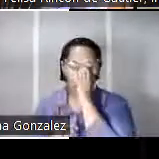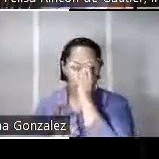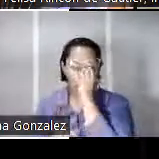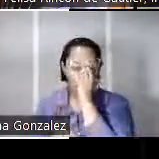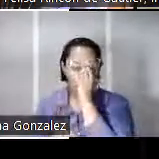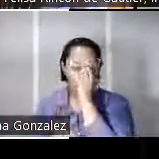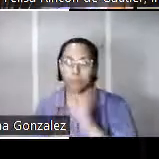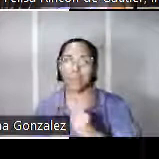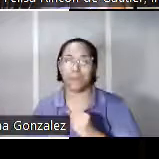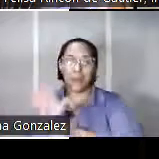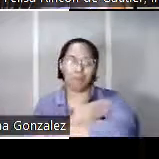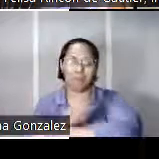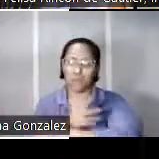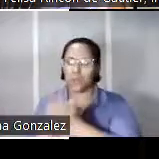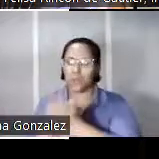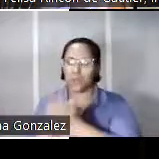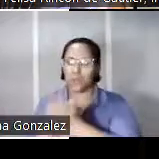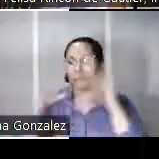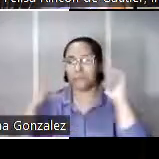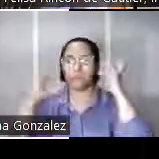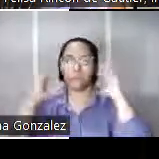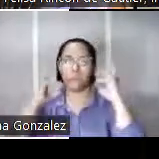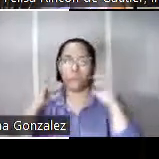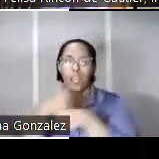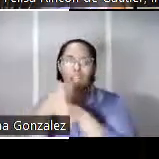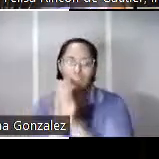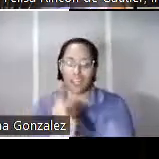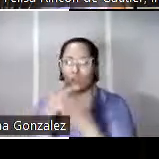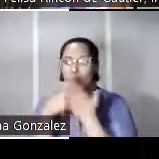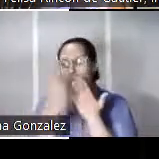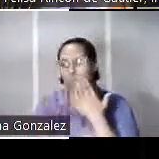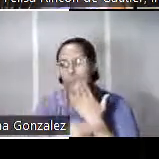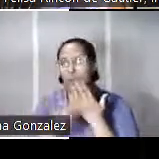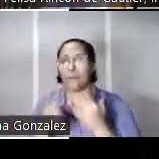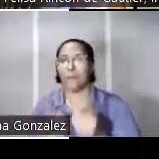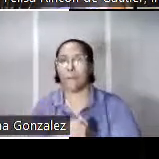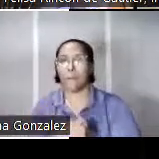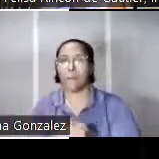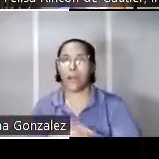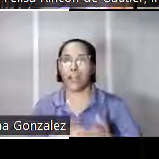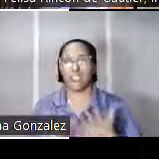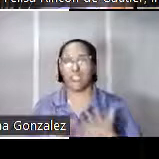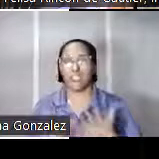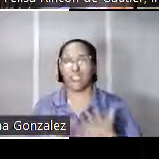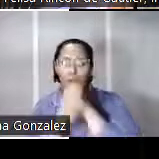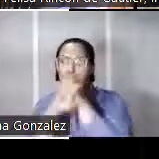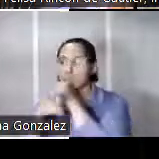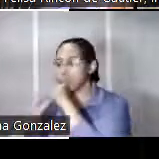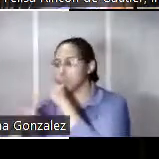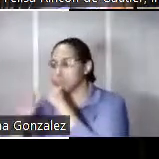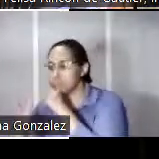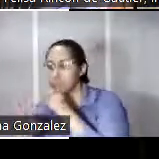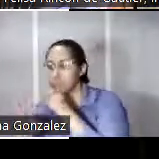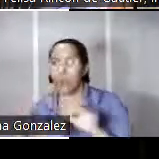la música puertorriqueña en la radio la creación de programas en los que ya se integraba la publicidad de concursos y jueves